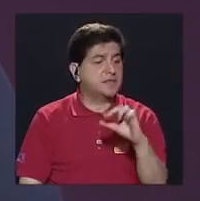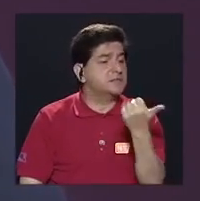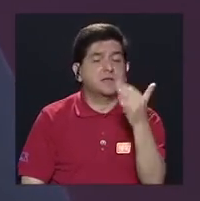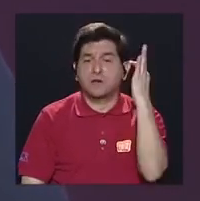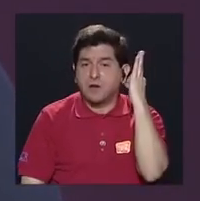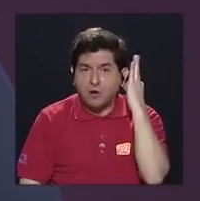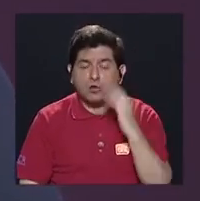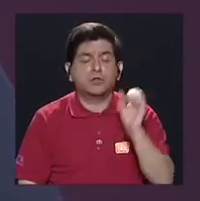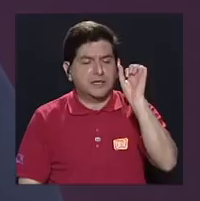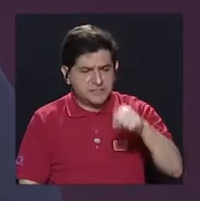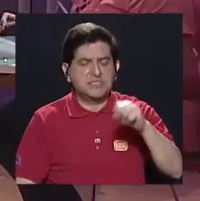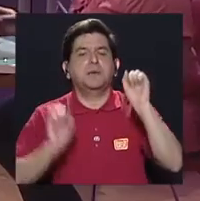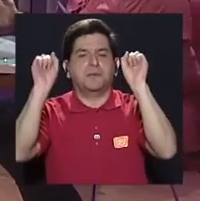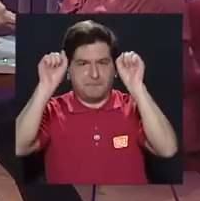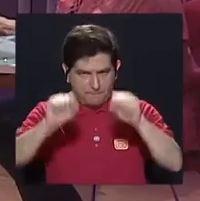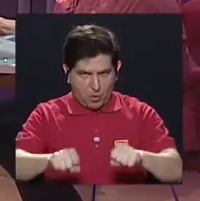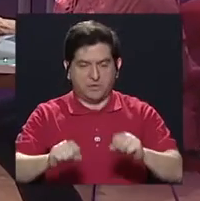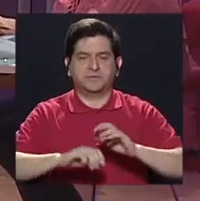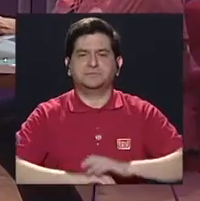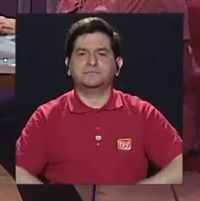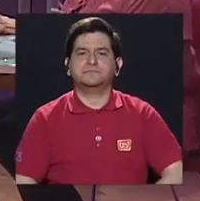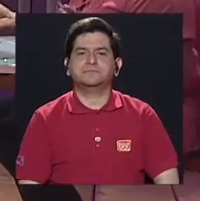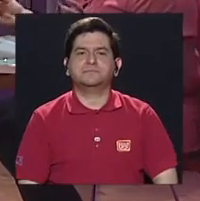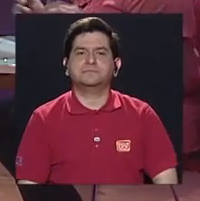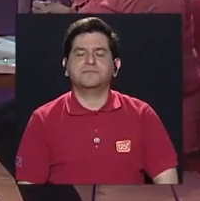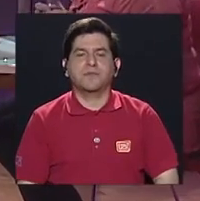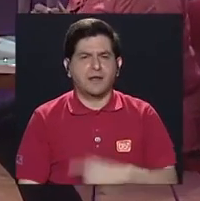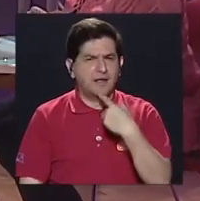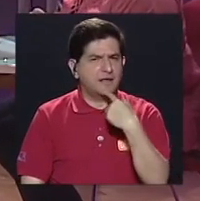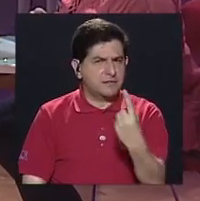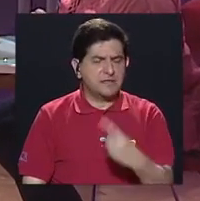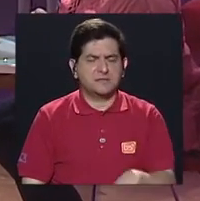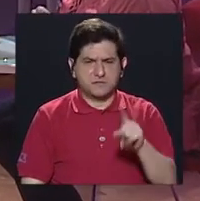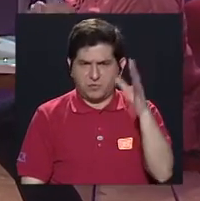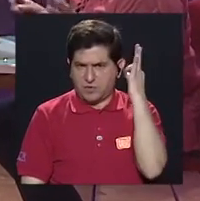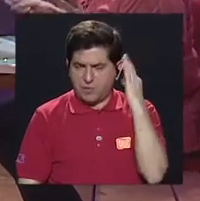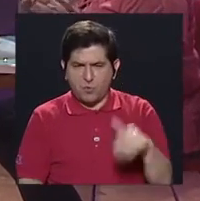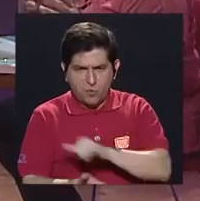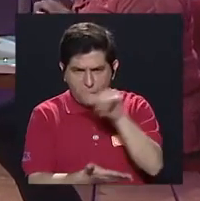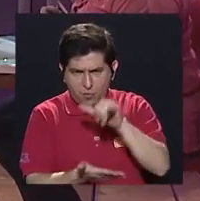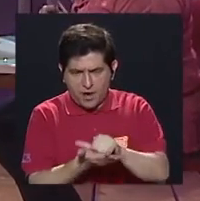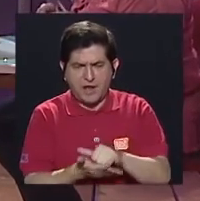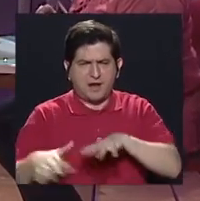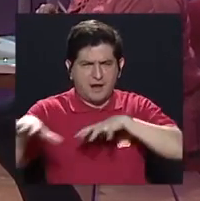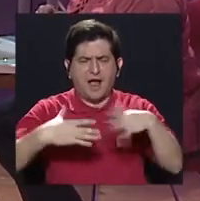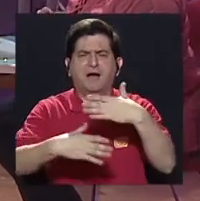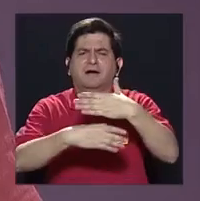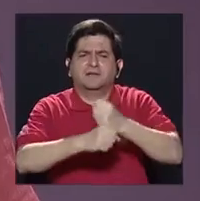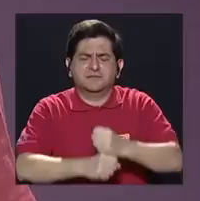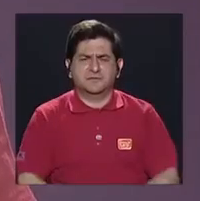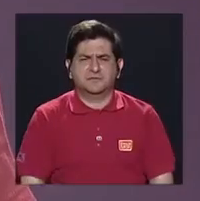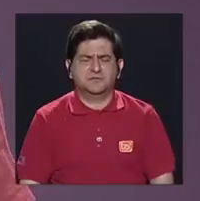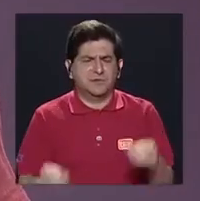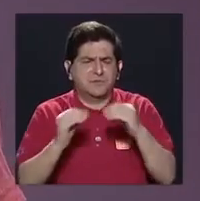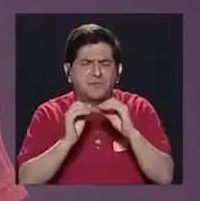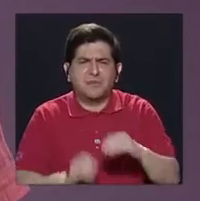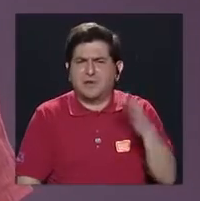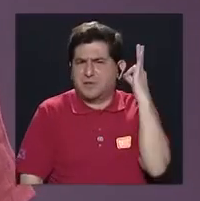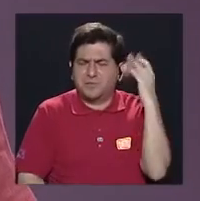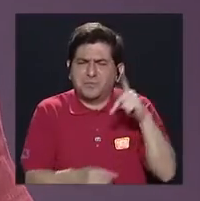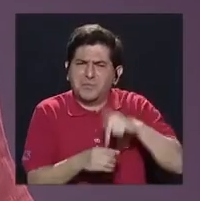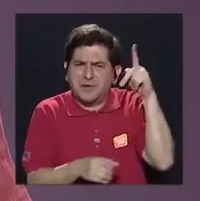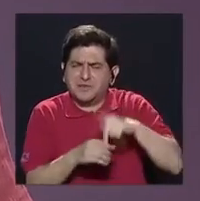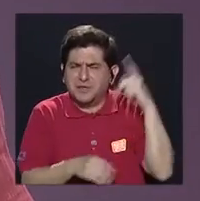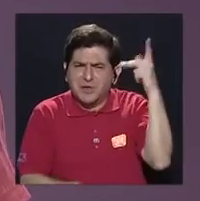otras mujeres, sí se puede. ¿Y eso? Nos dice aquí doña María de San José, ¿qué acciones se pueden llevar a cabo para que más mujeres participen